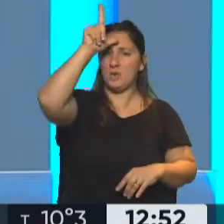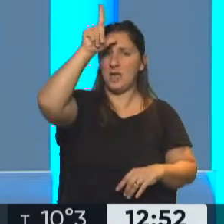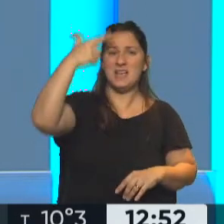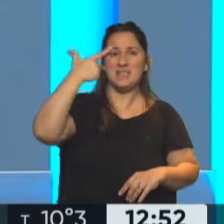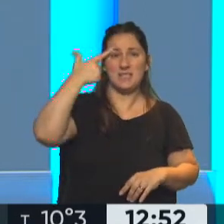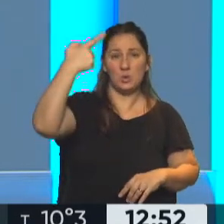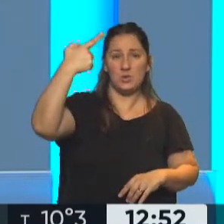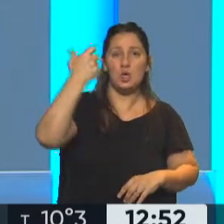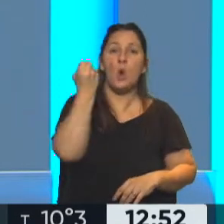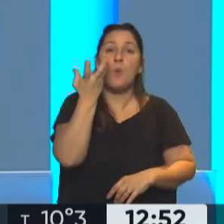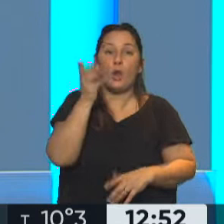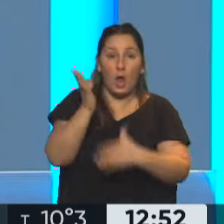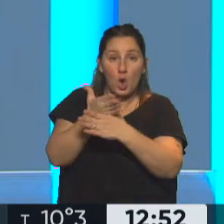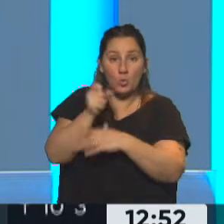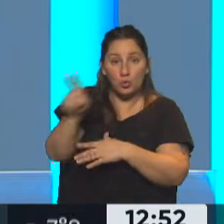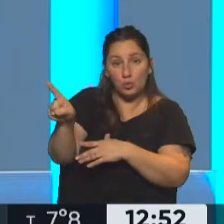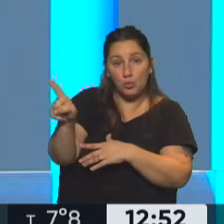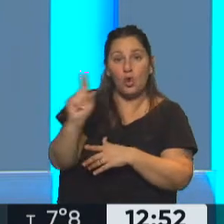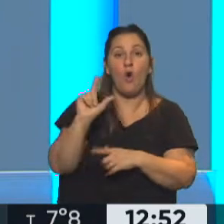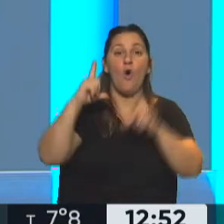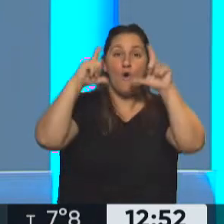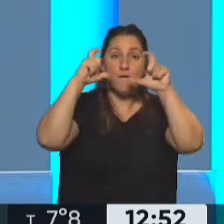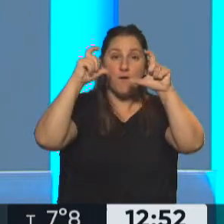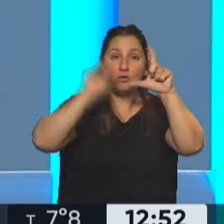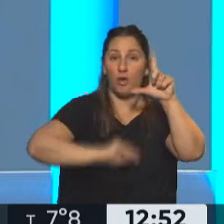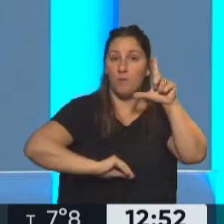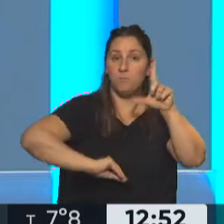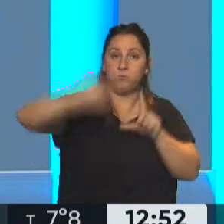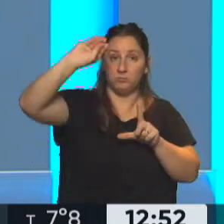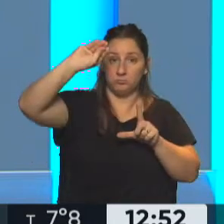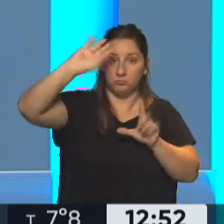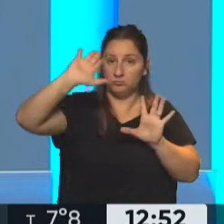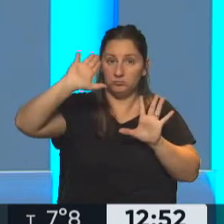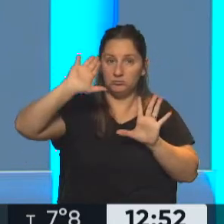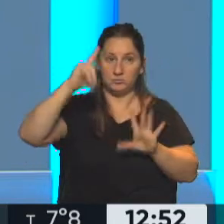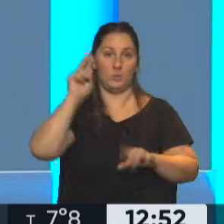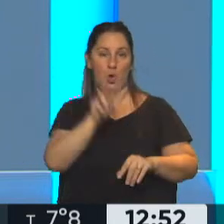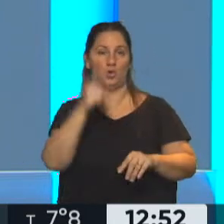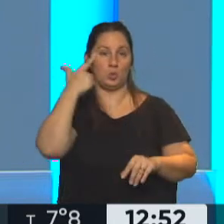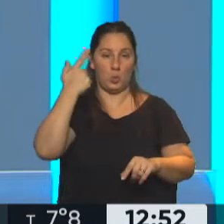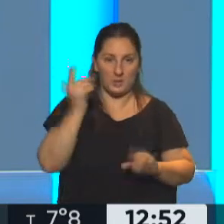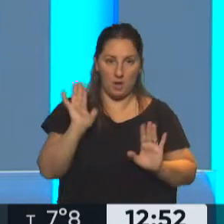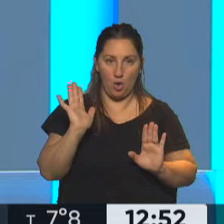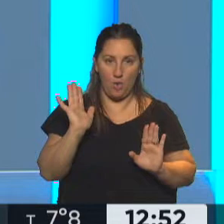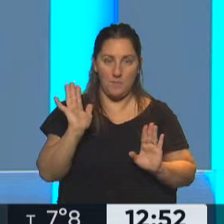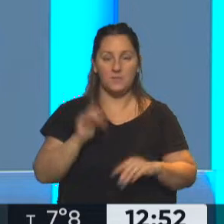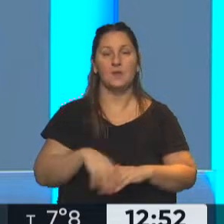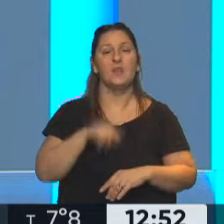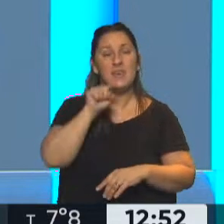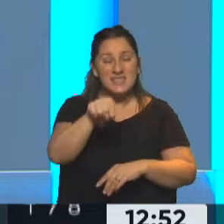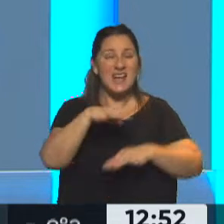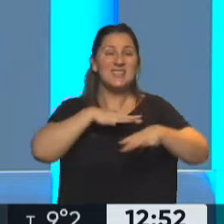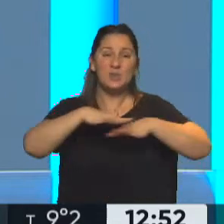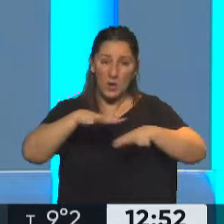suicidando porque su novio subió fotos, al exnovio no le pasó absolutamente nada, esto es lo terrible. No estamos conscientes de que